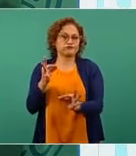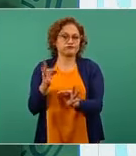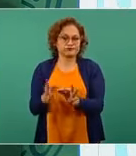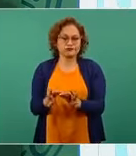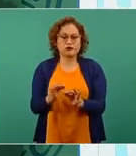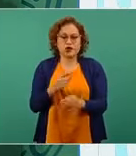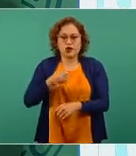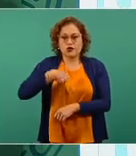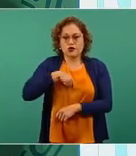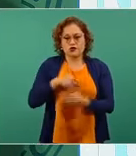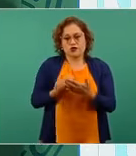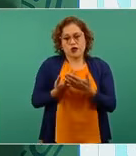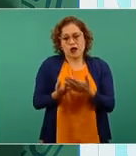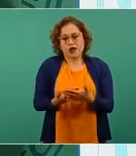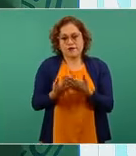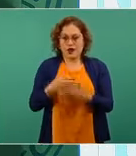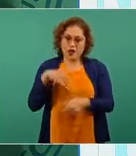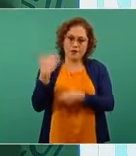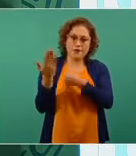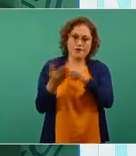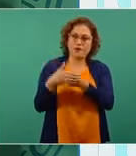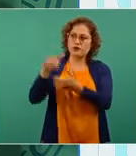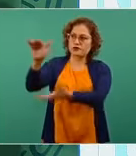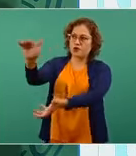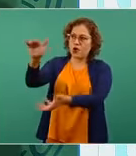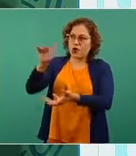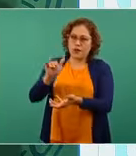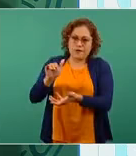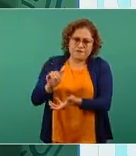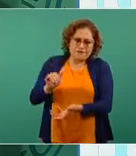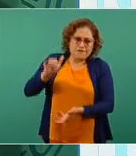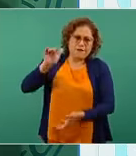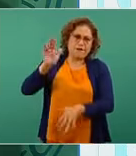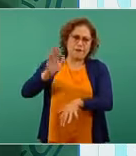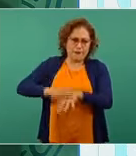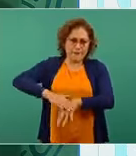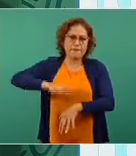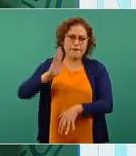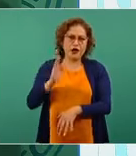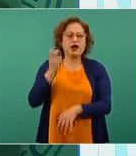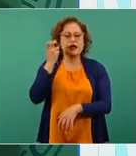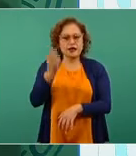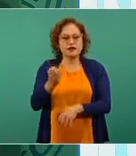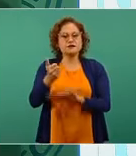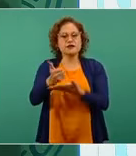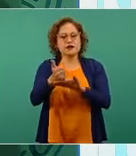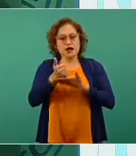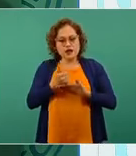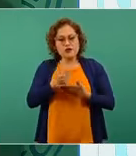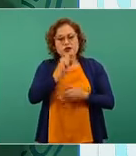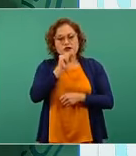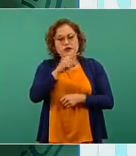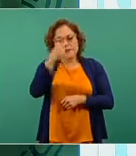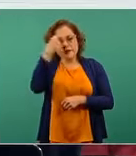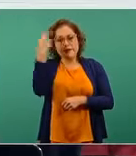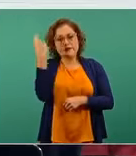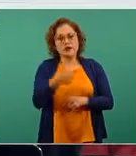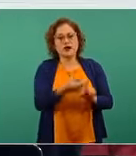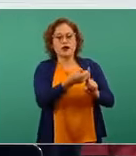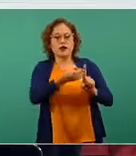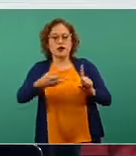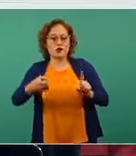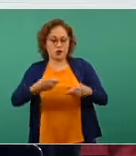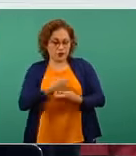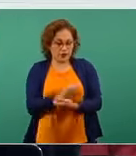embarques, que cada vez van a ser de mayor tamaño, pero además, con la distribución en las entidades